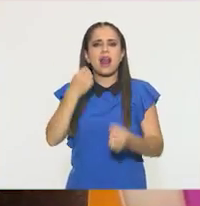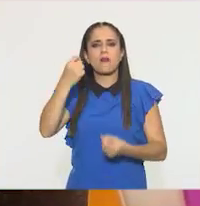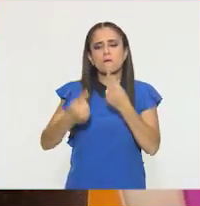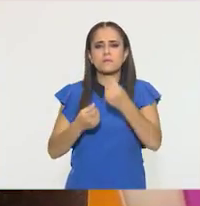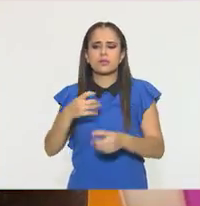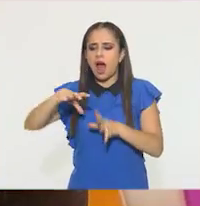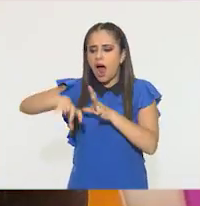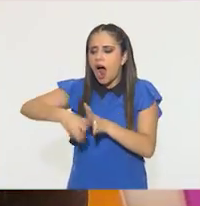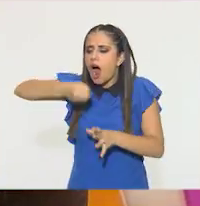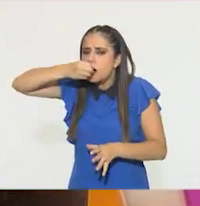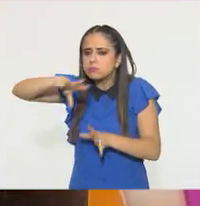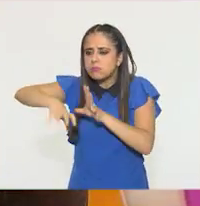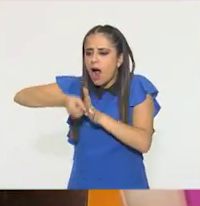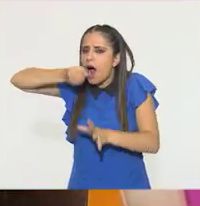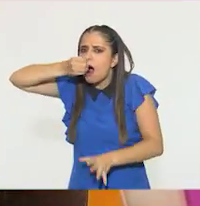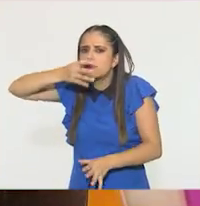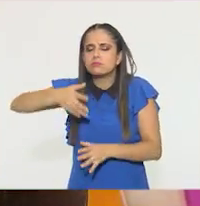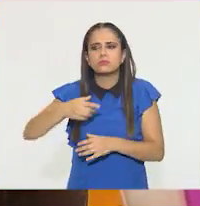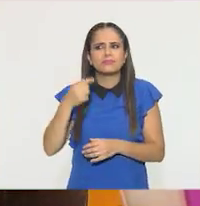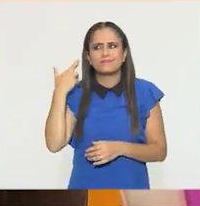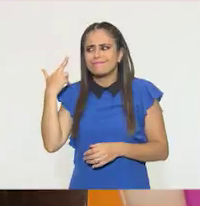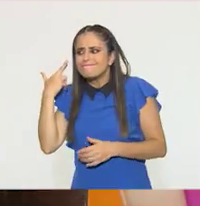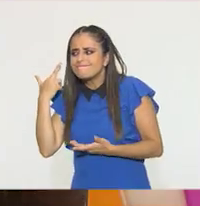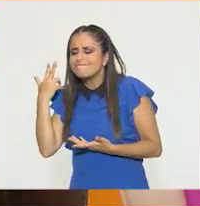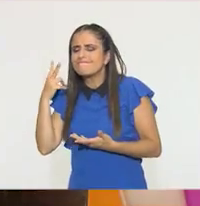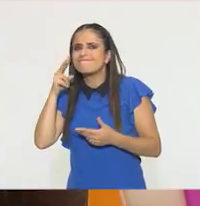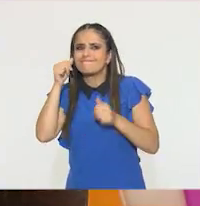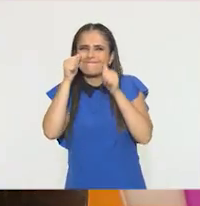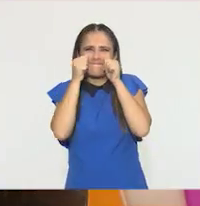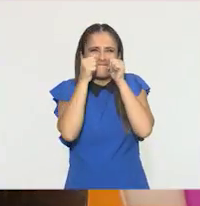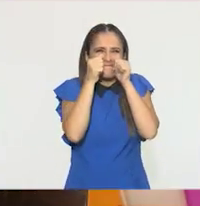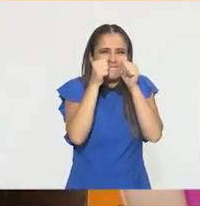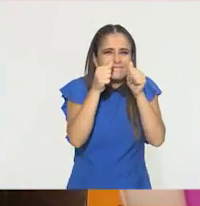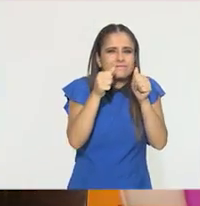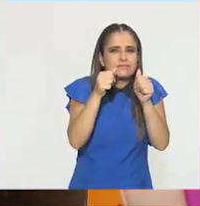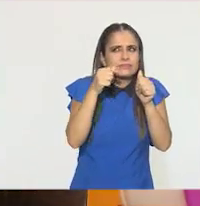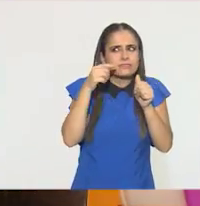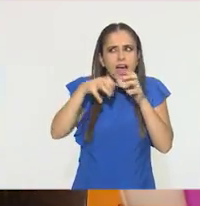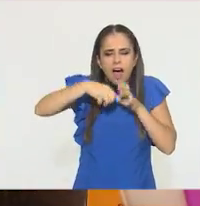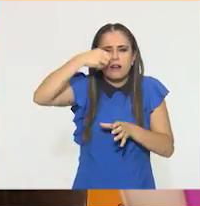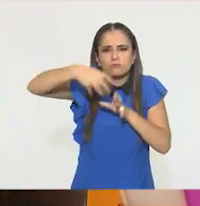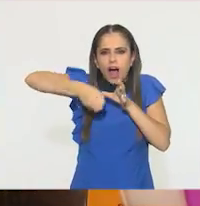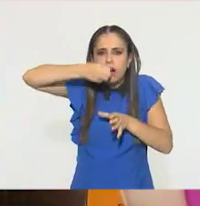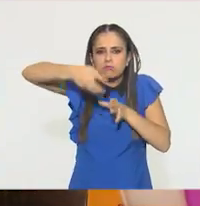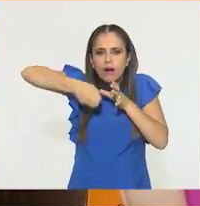las comen y entonces te distrae y volteas.